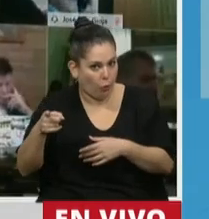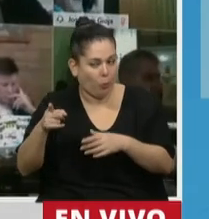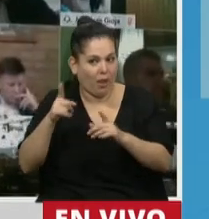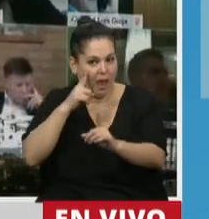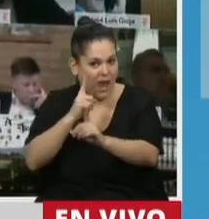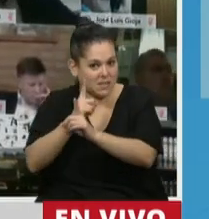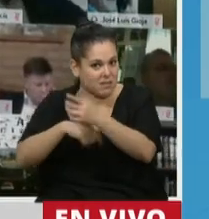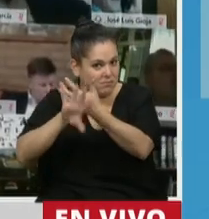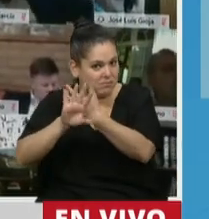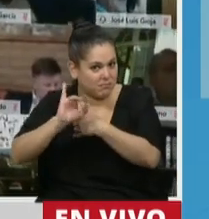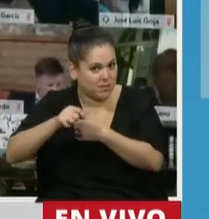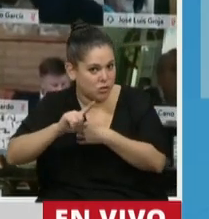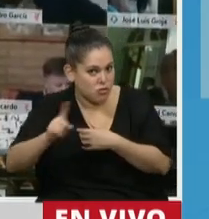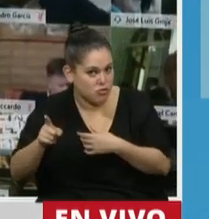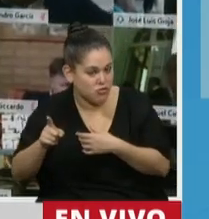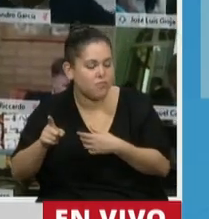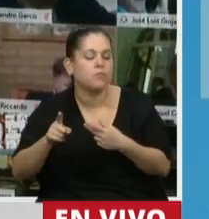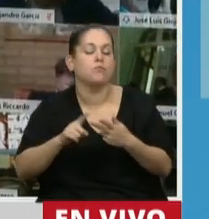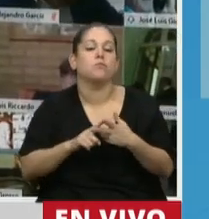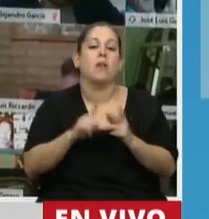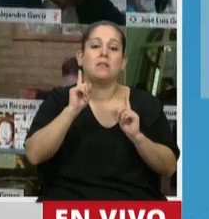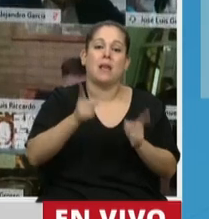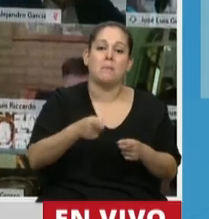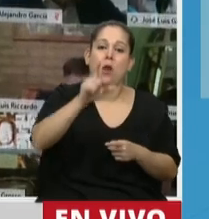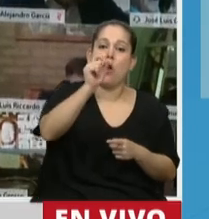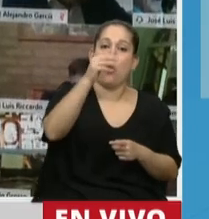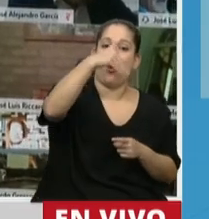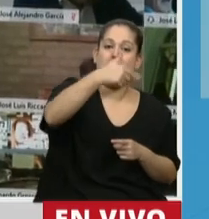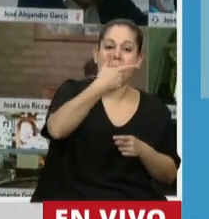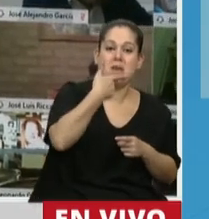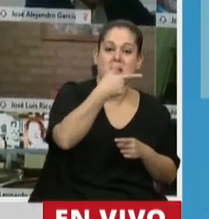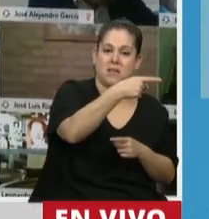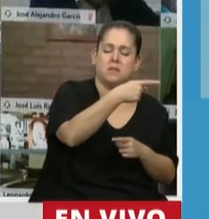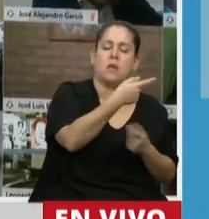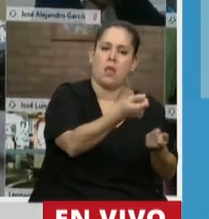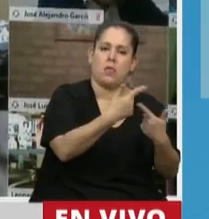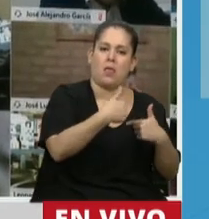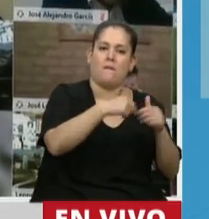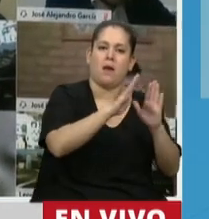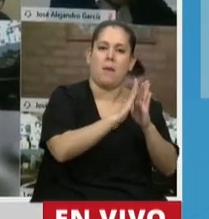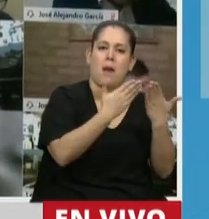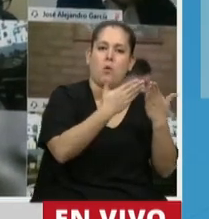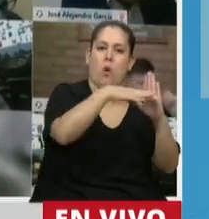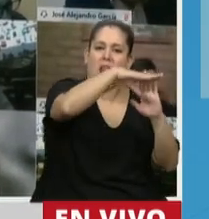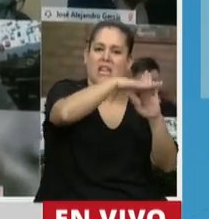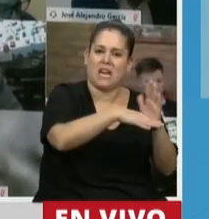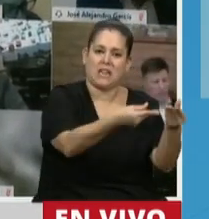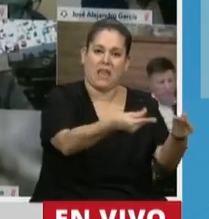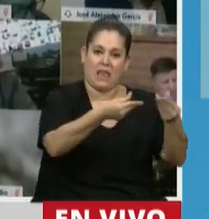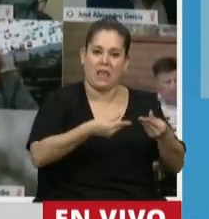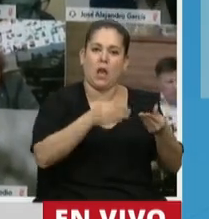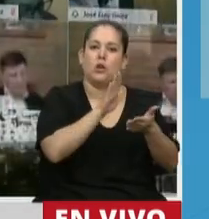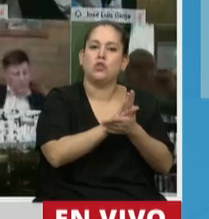También la OMS, Presidente, en el 2012, presentaba su manual de estrategia de cibersalud